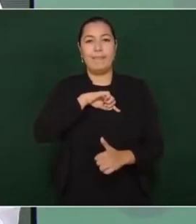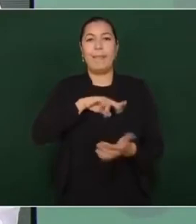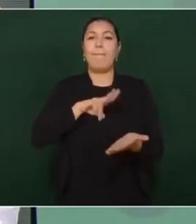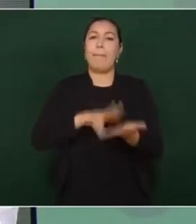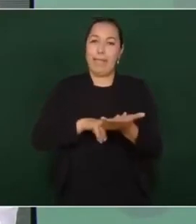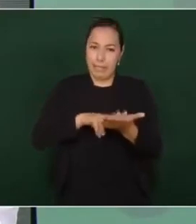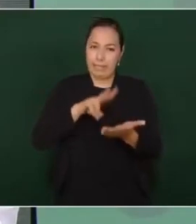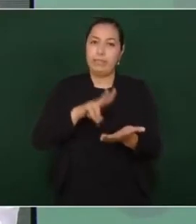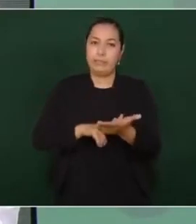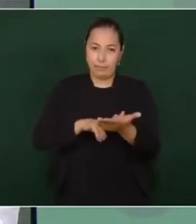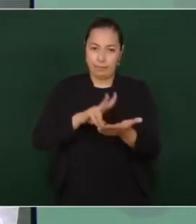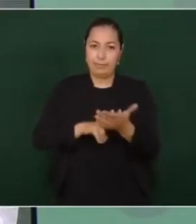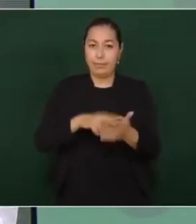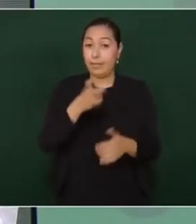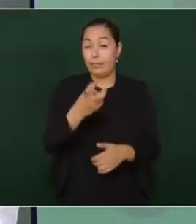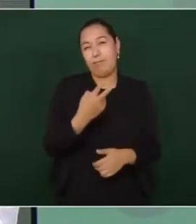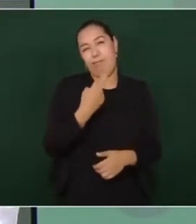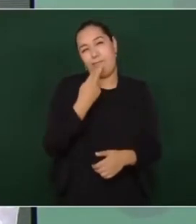eso es lo mejor.